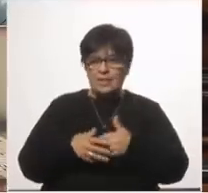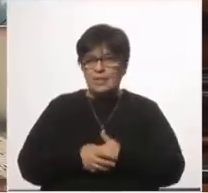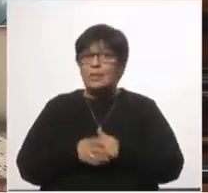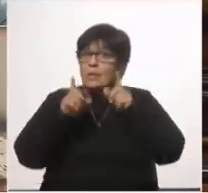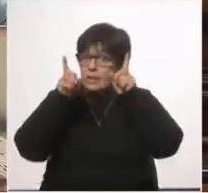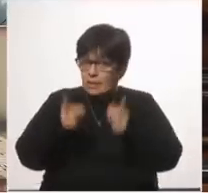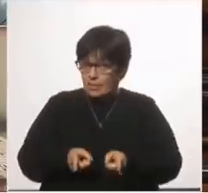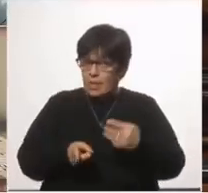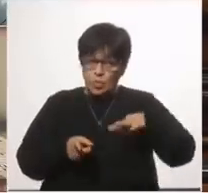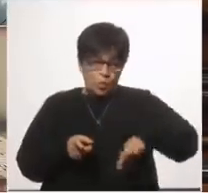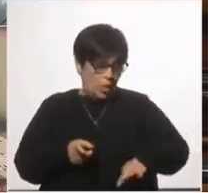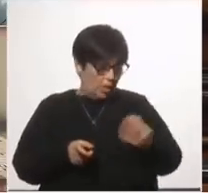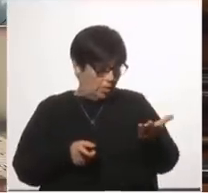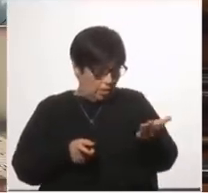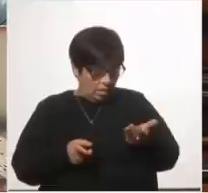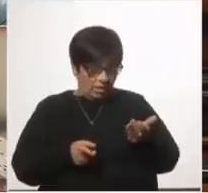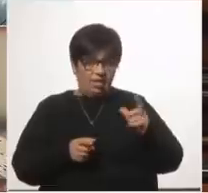y de la caída del salario real